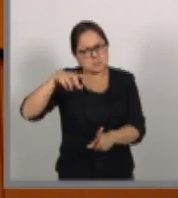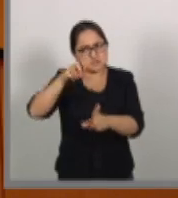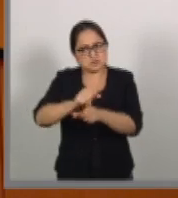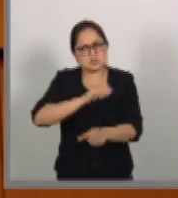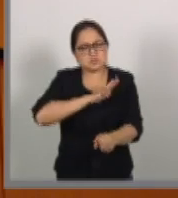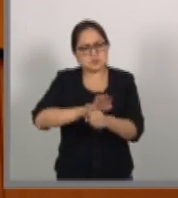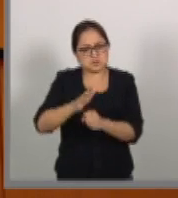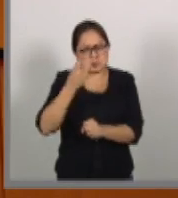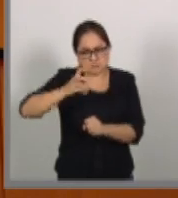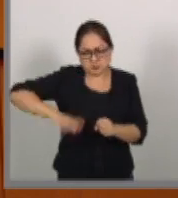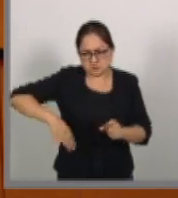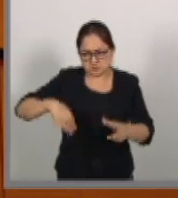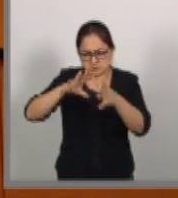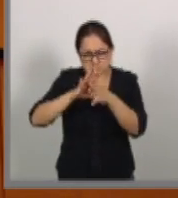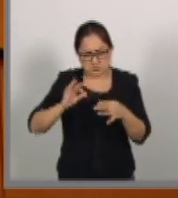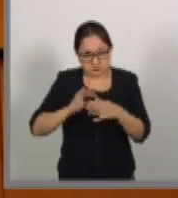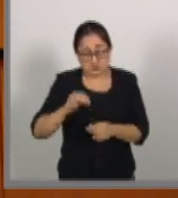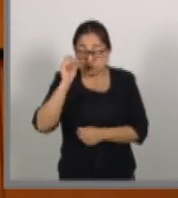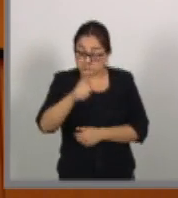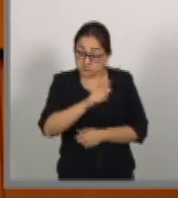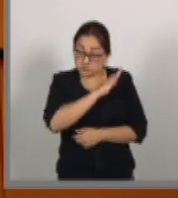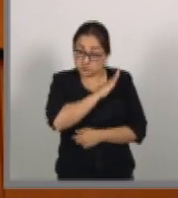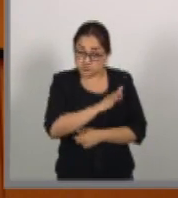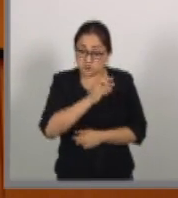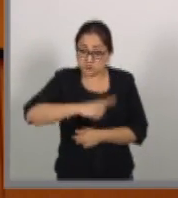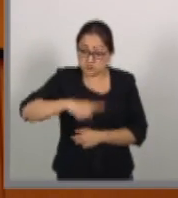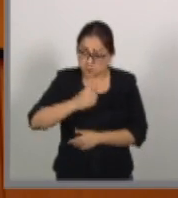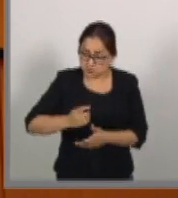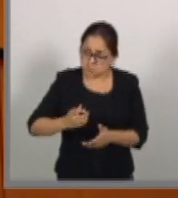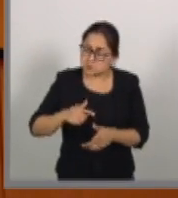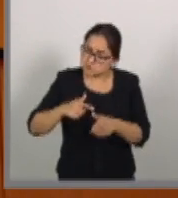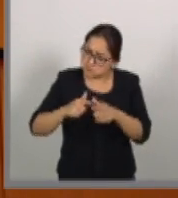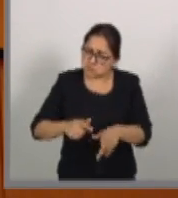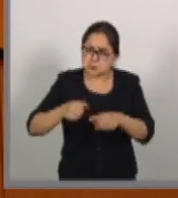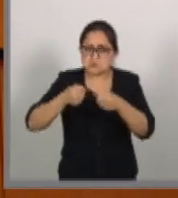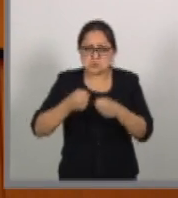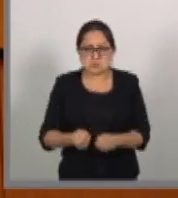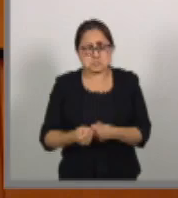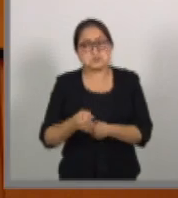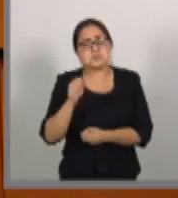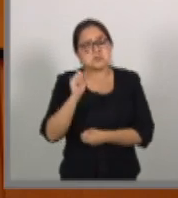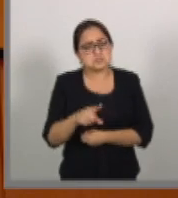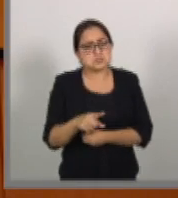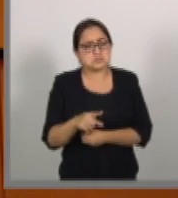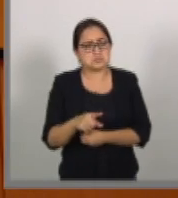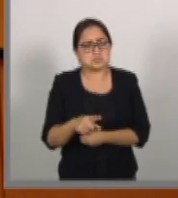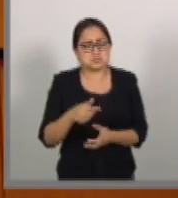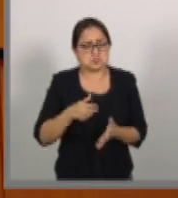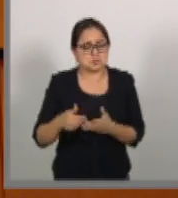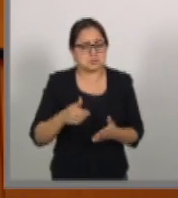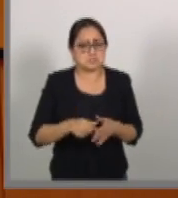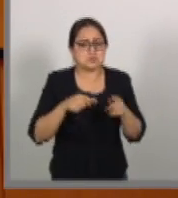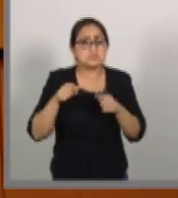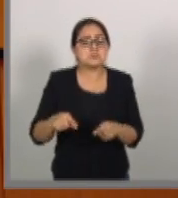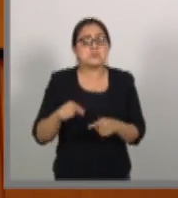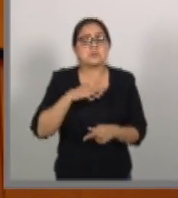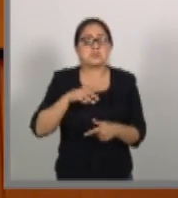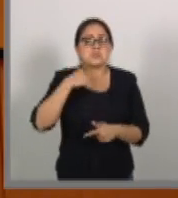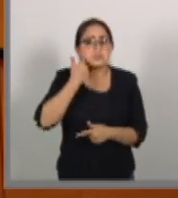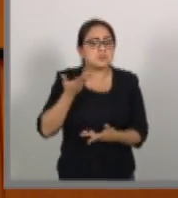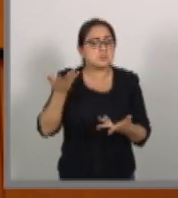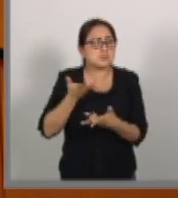estos cometidos y afirmamos que debemos ser como en este caso pretendemos